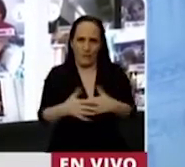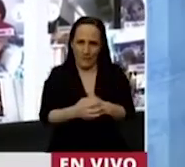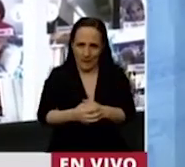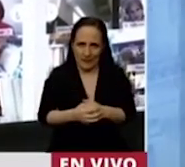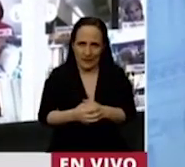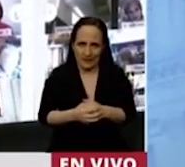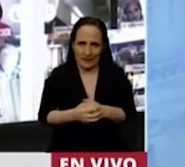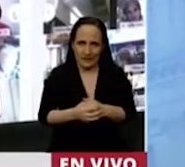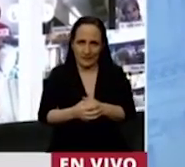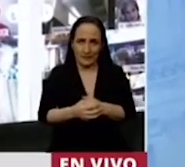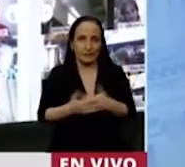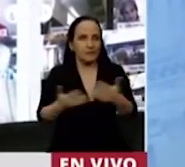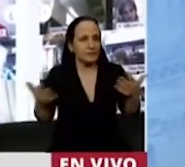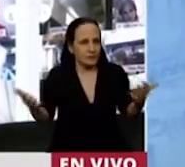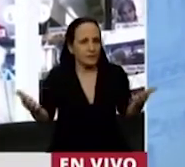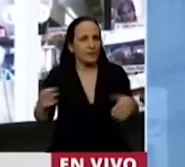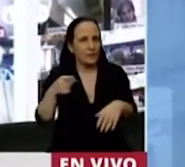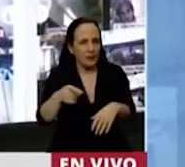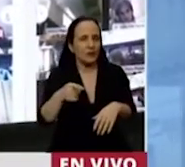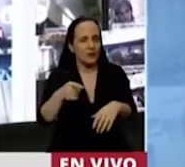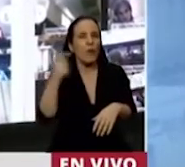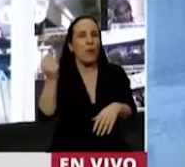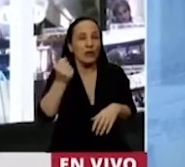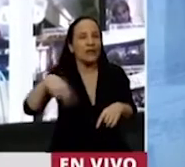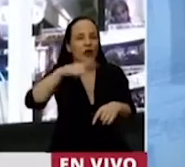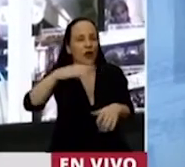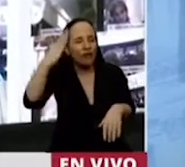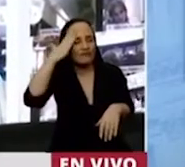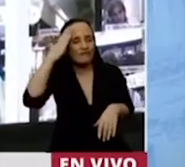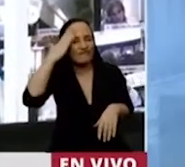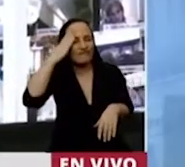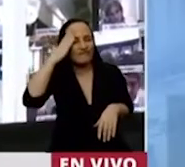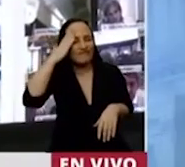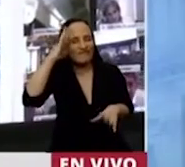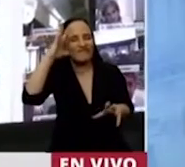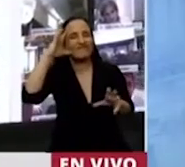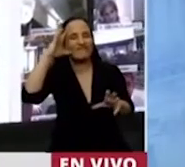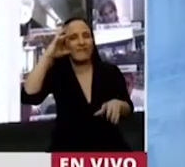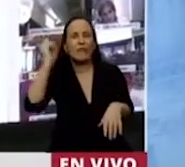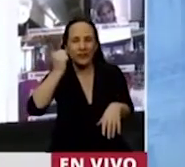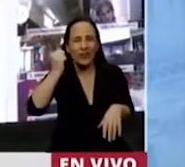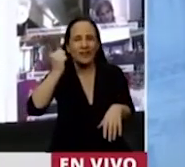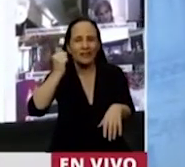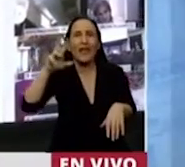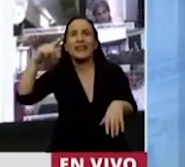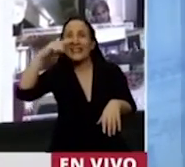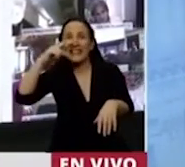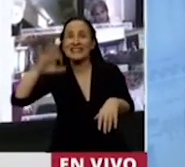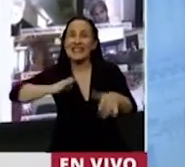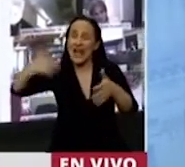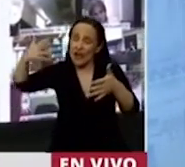que vale la pena rememorar, porque todos estos recuerdos de los 37 años de